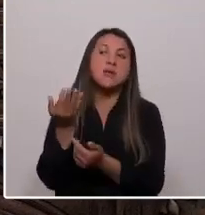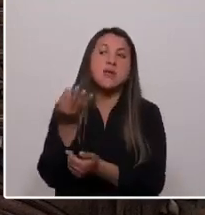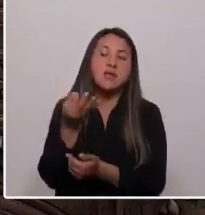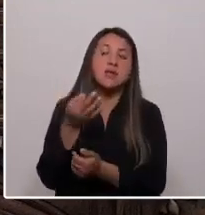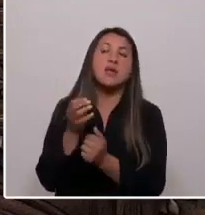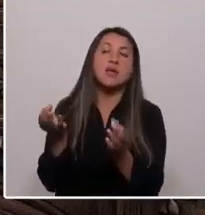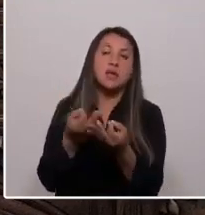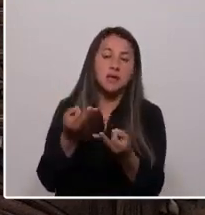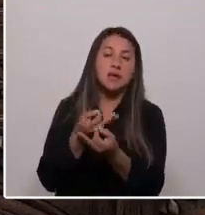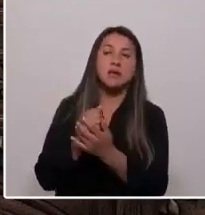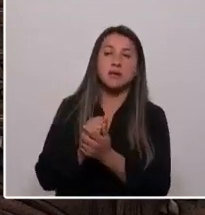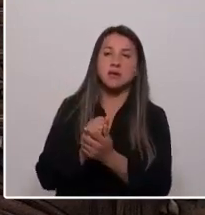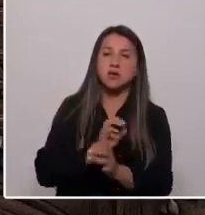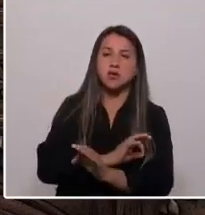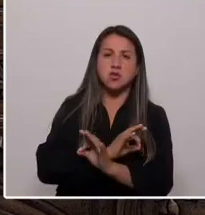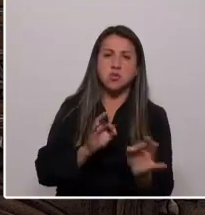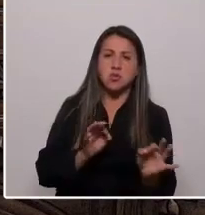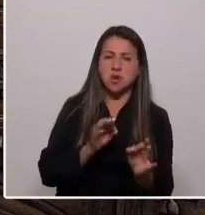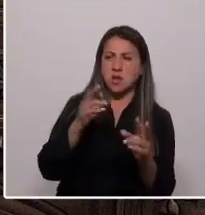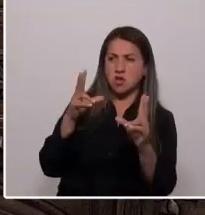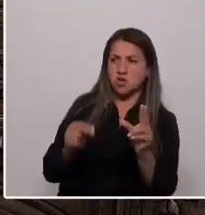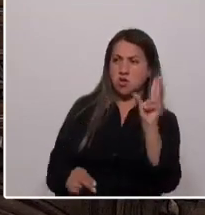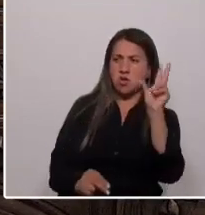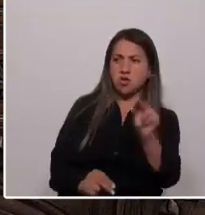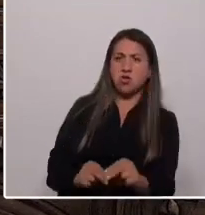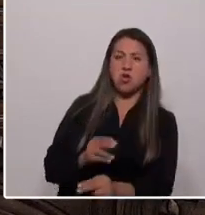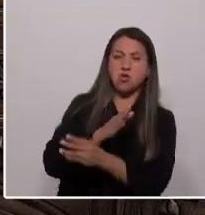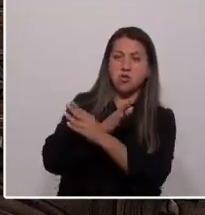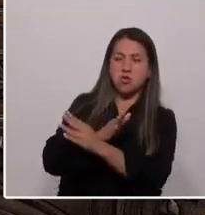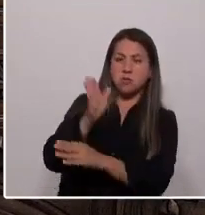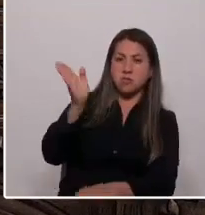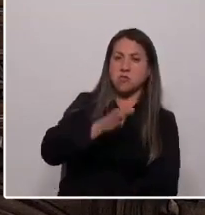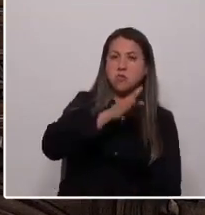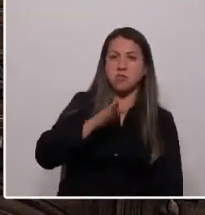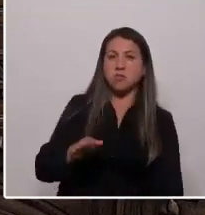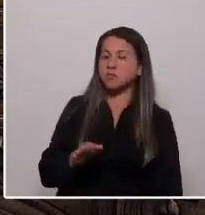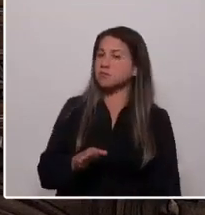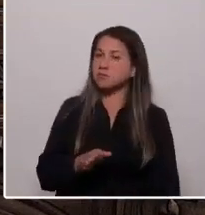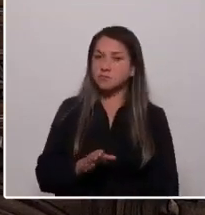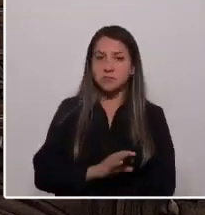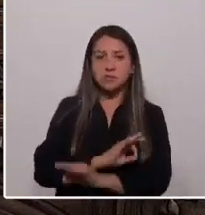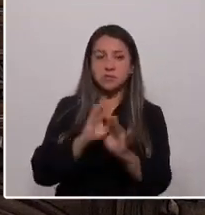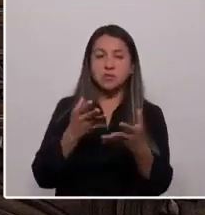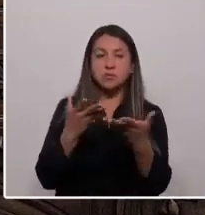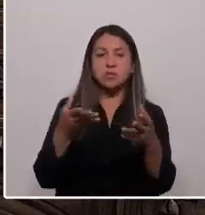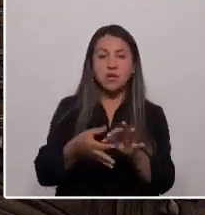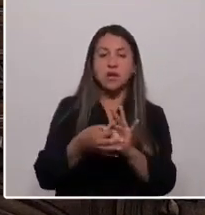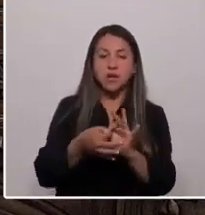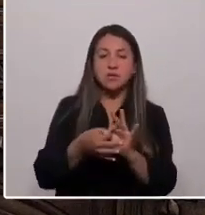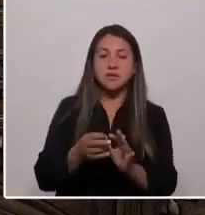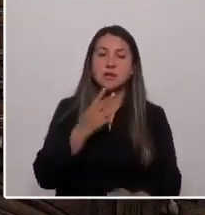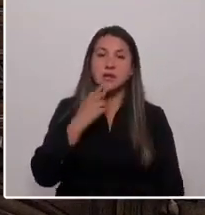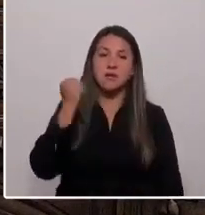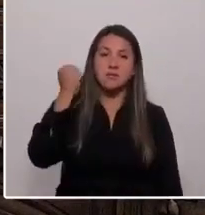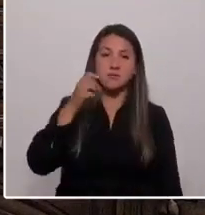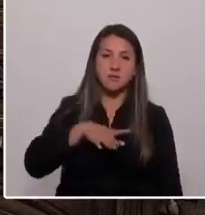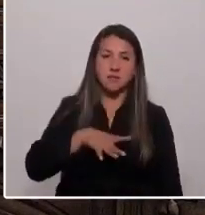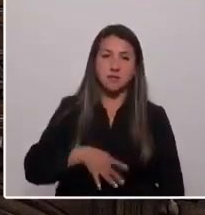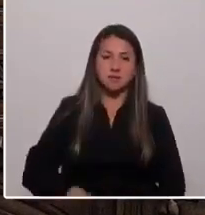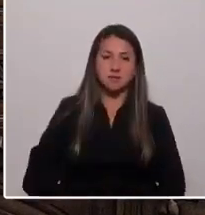negarnos unos a otros la verdad del otro. Muchas gracias y viva Chile. Aplausos.